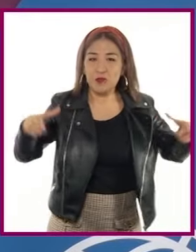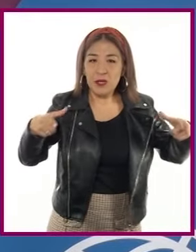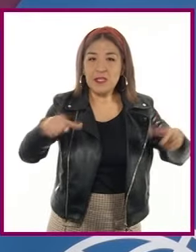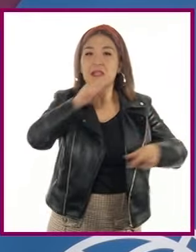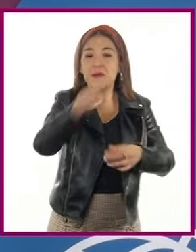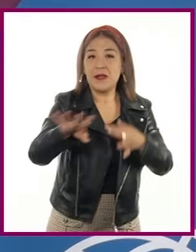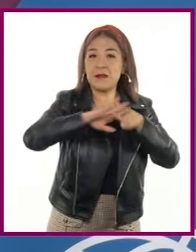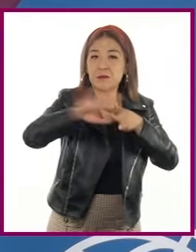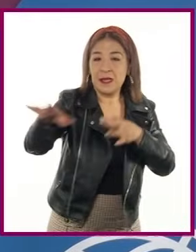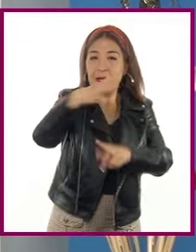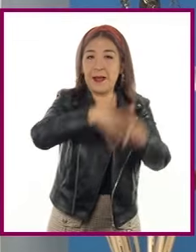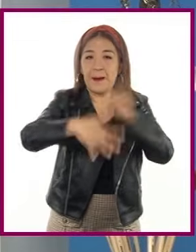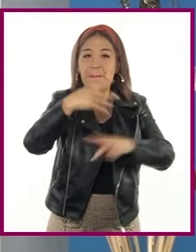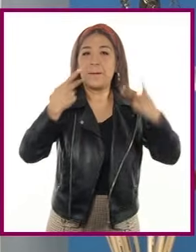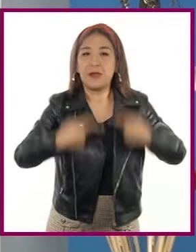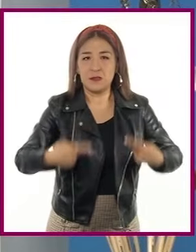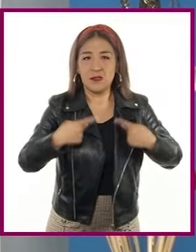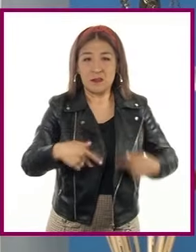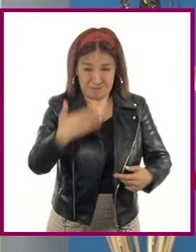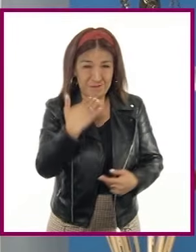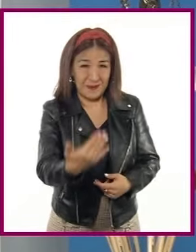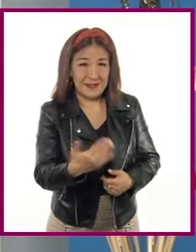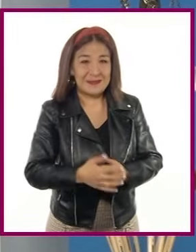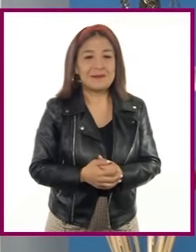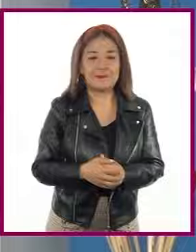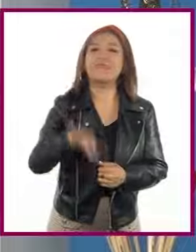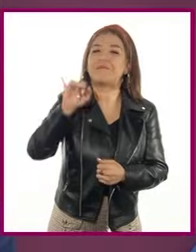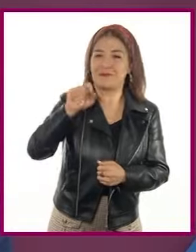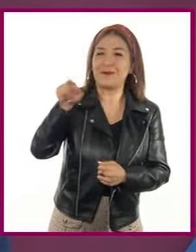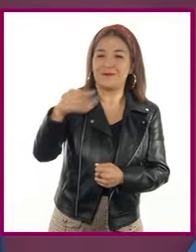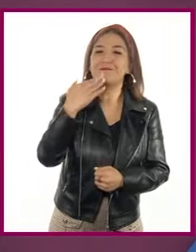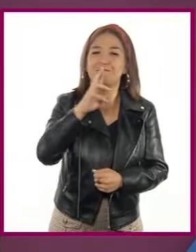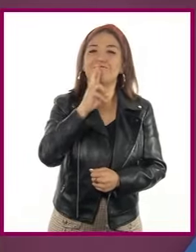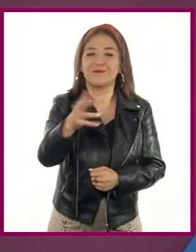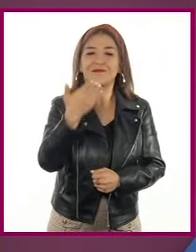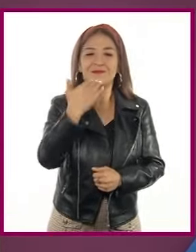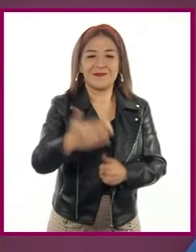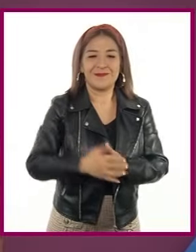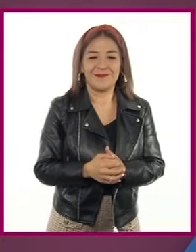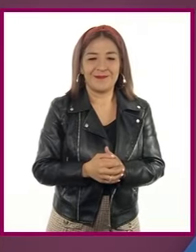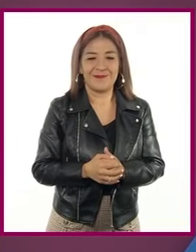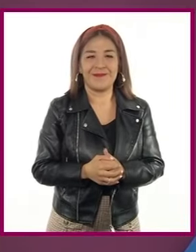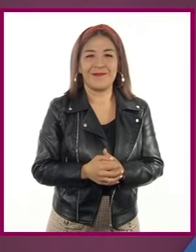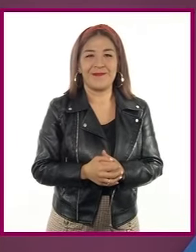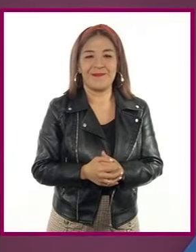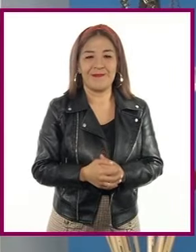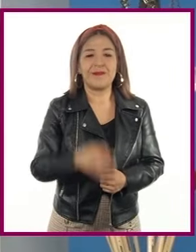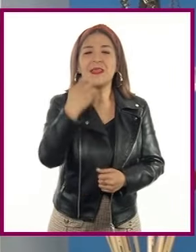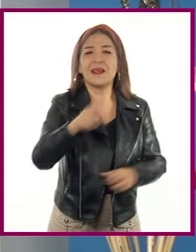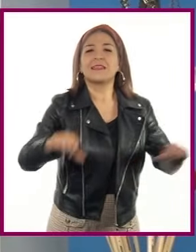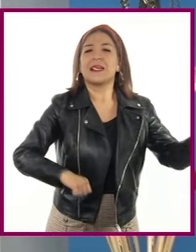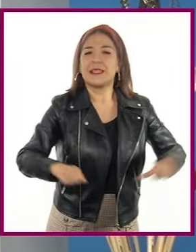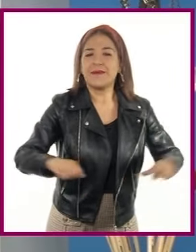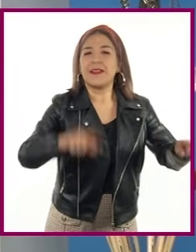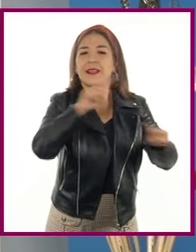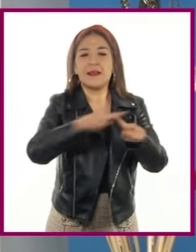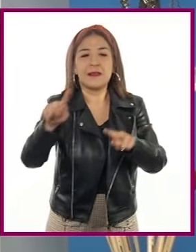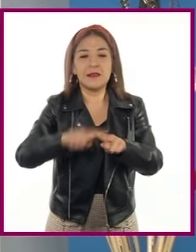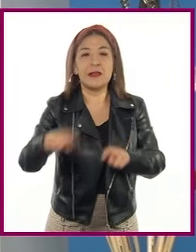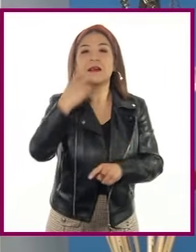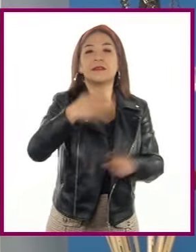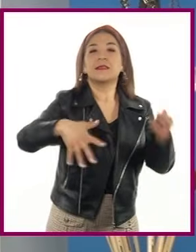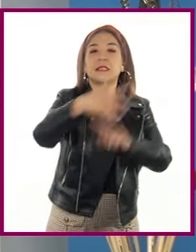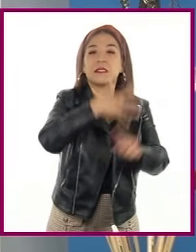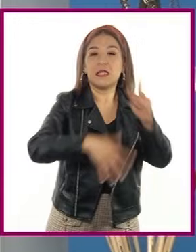migración de la población. Es correcto. ¡Es correcto! Y toda esa dinámica responde a factores